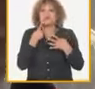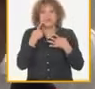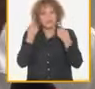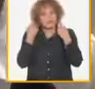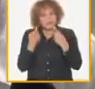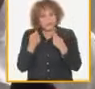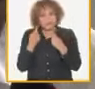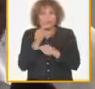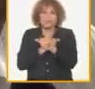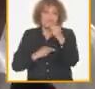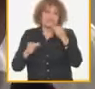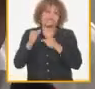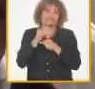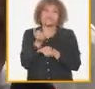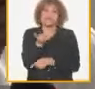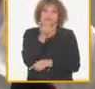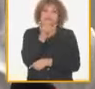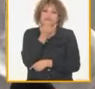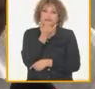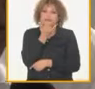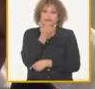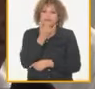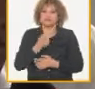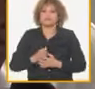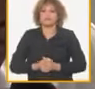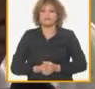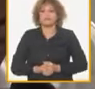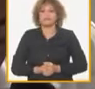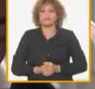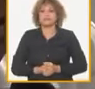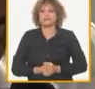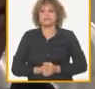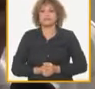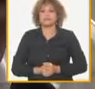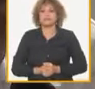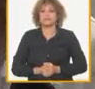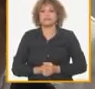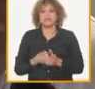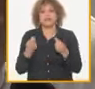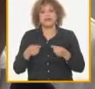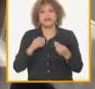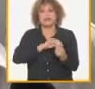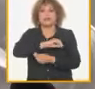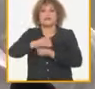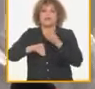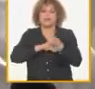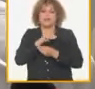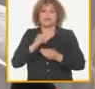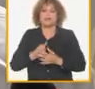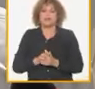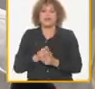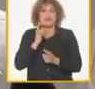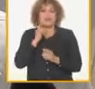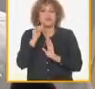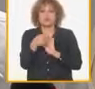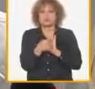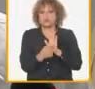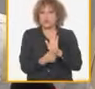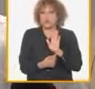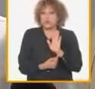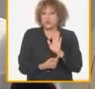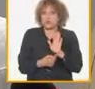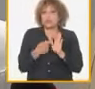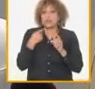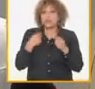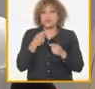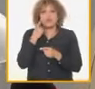primando hoy en el sector y que nosotros tenemos y estamos llamados a transformar esto si bien los objetivos lograr